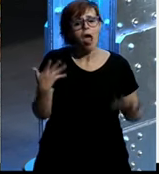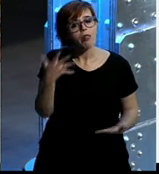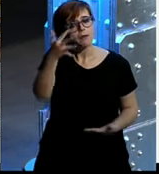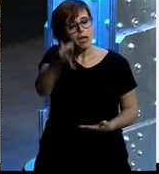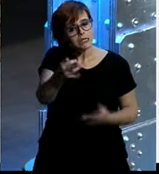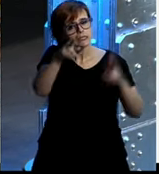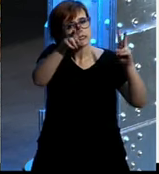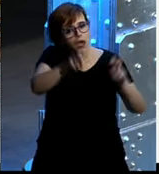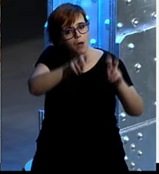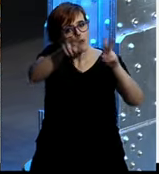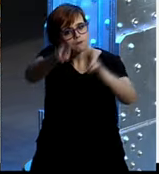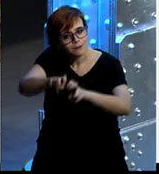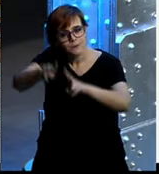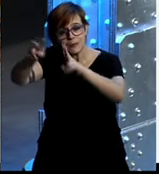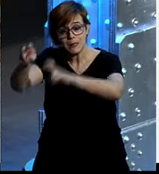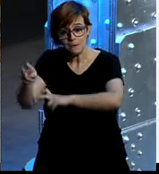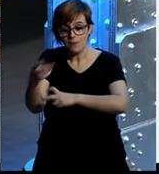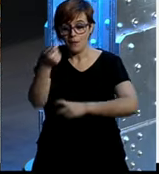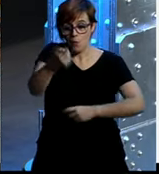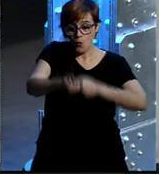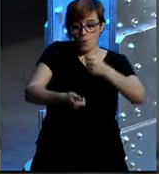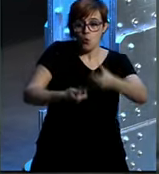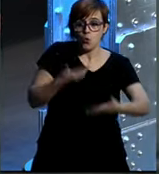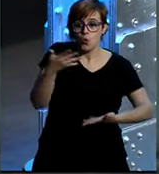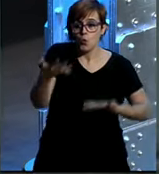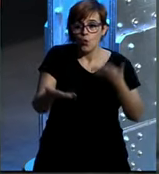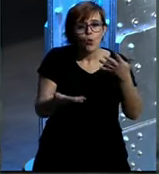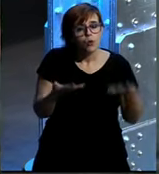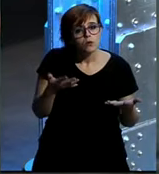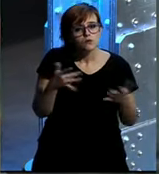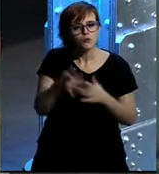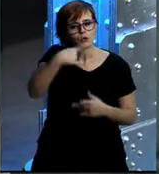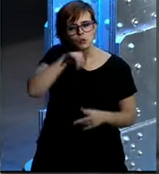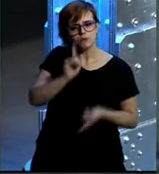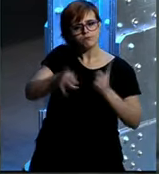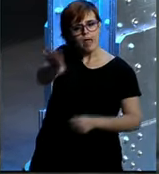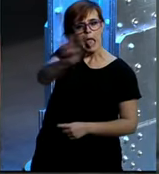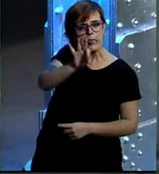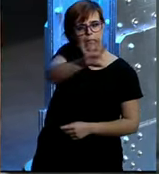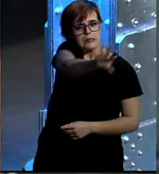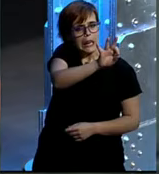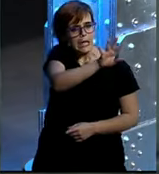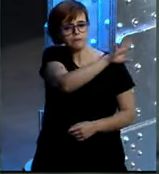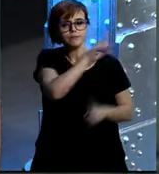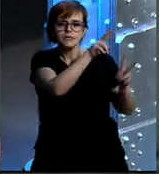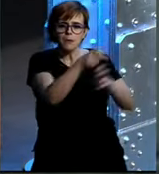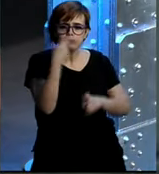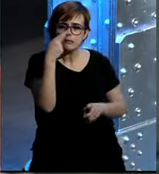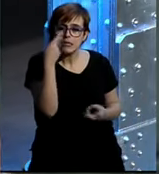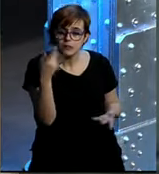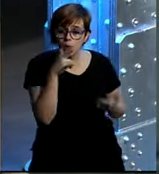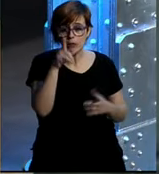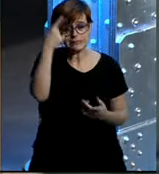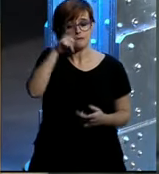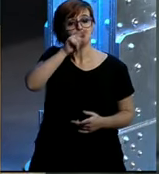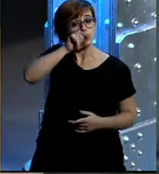los temas cada vez que más vamos eligiendo, ¿no? Y entonces, ahí os comentaba antes que en Twitter tenemos